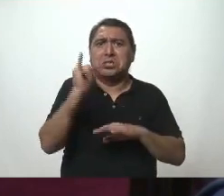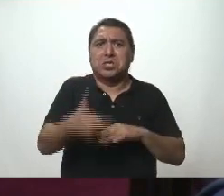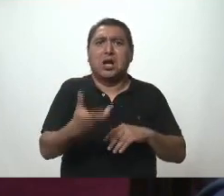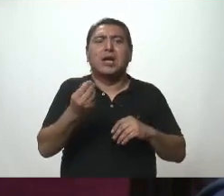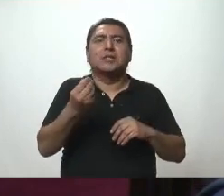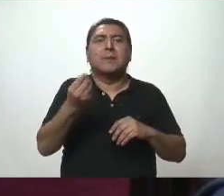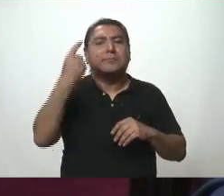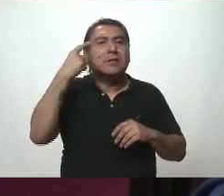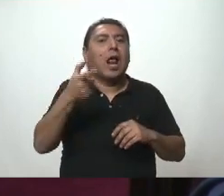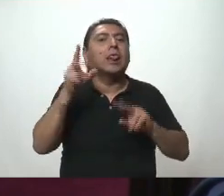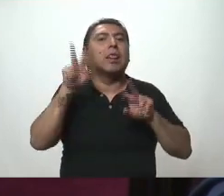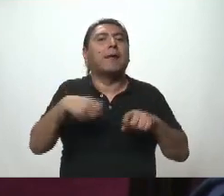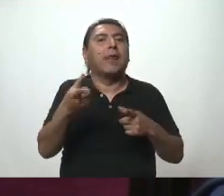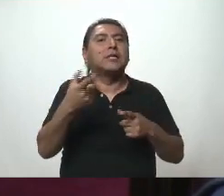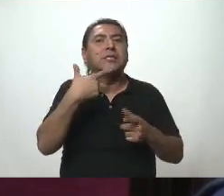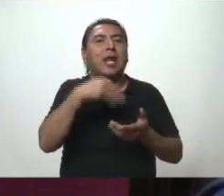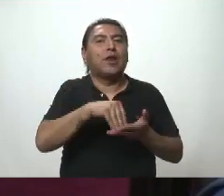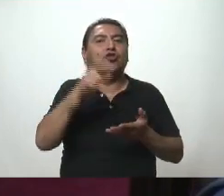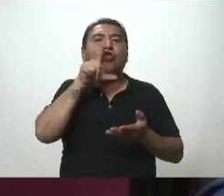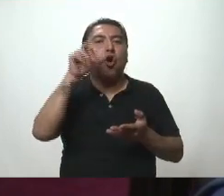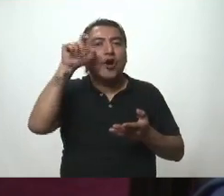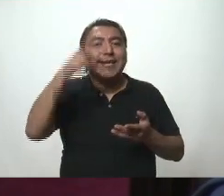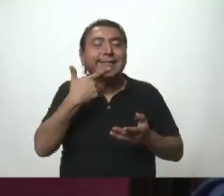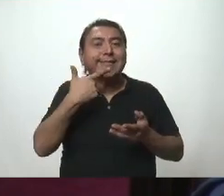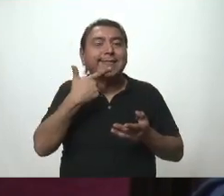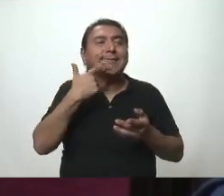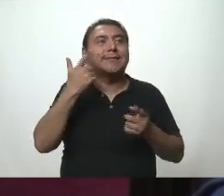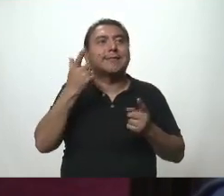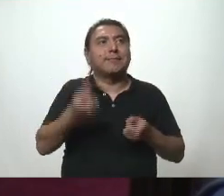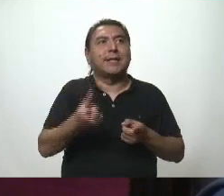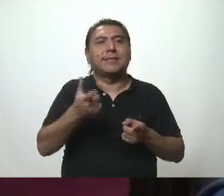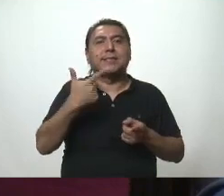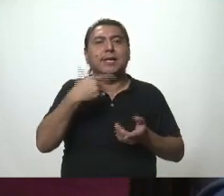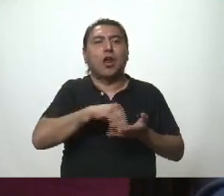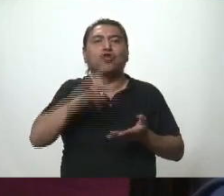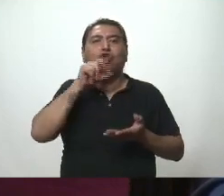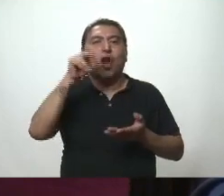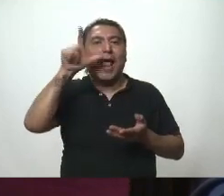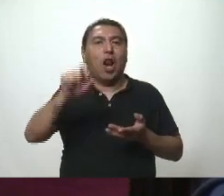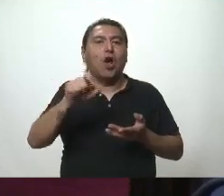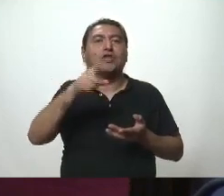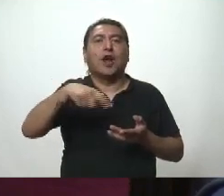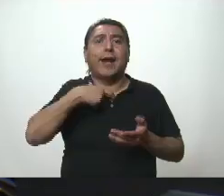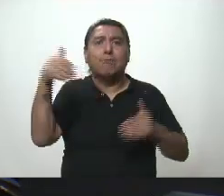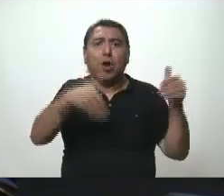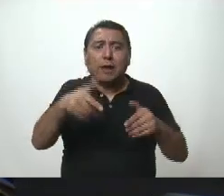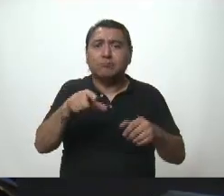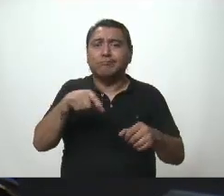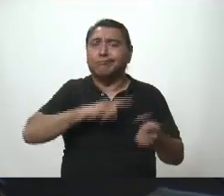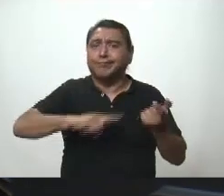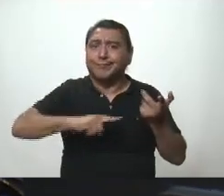el tema del caso del senador Torres y del senador Torello, que estaban tratando de votar y no podían votar.